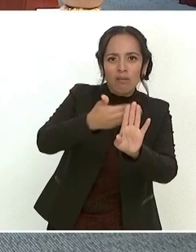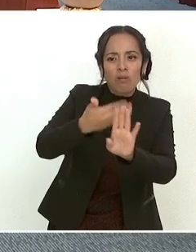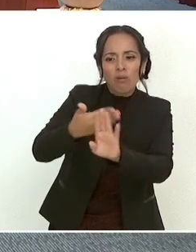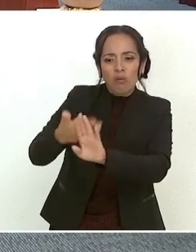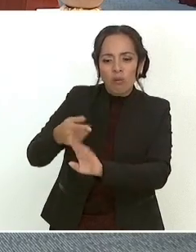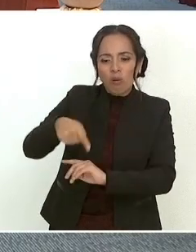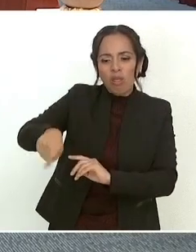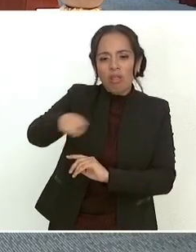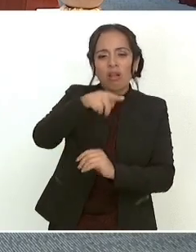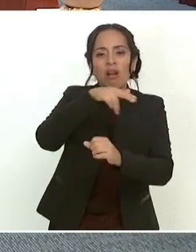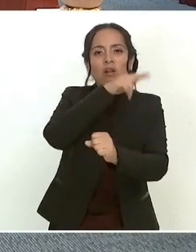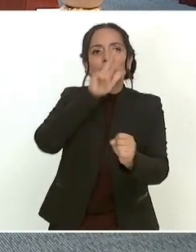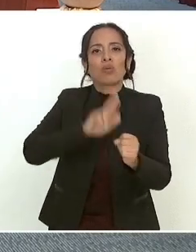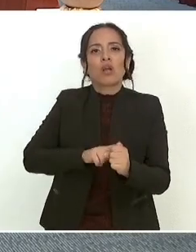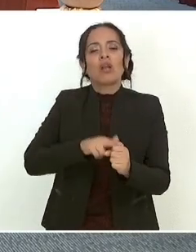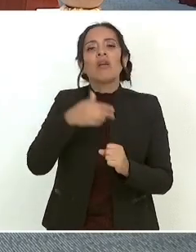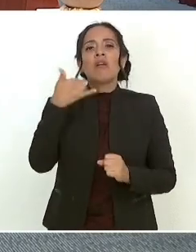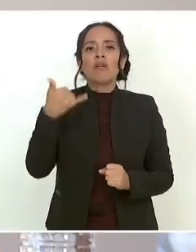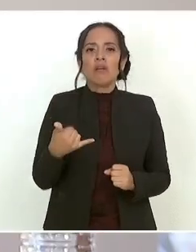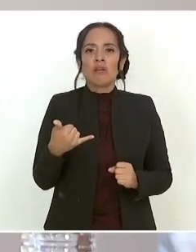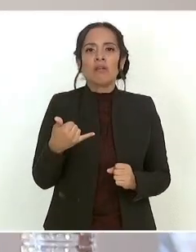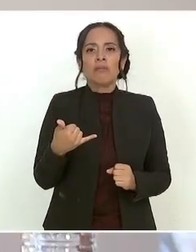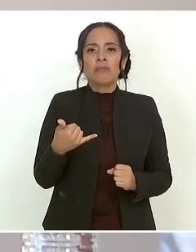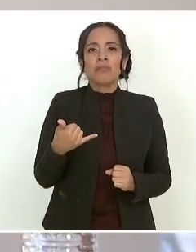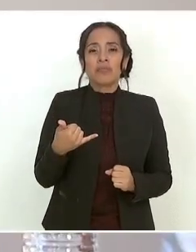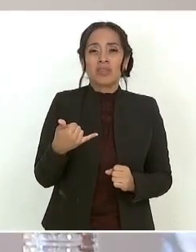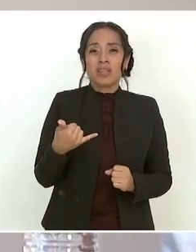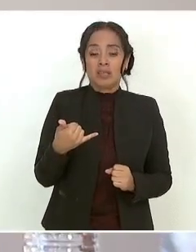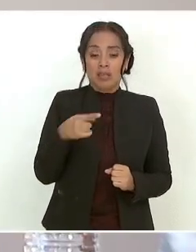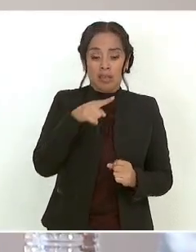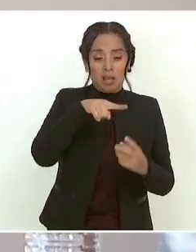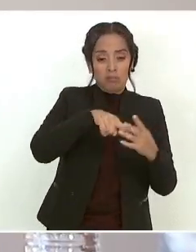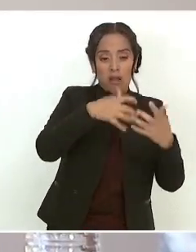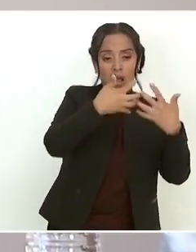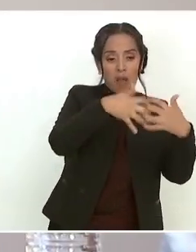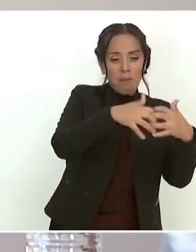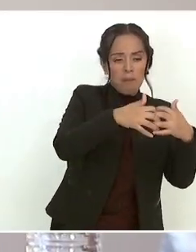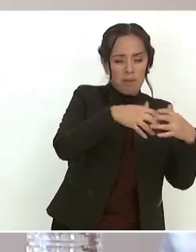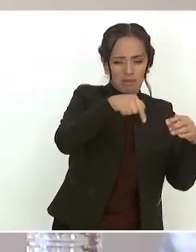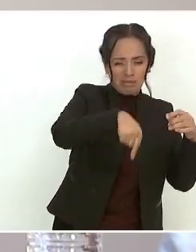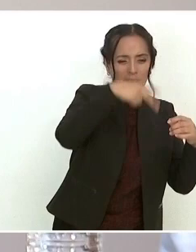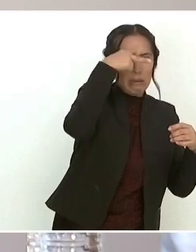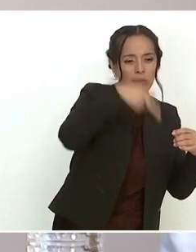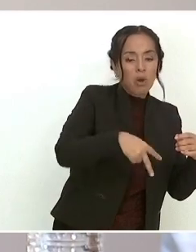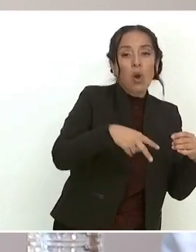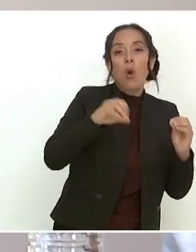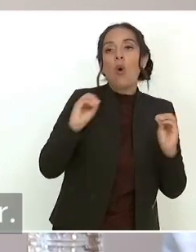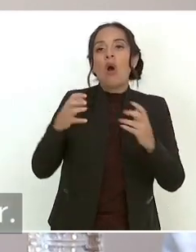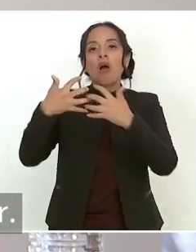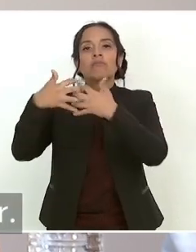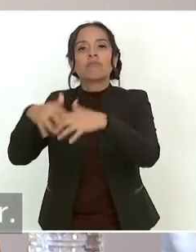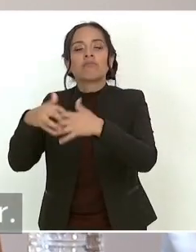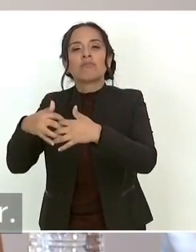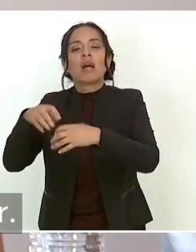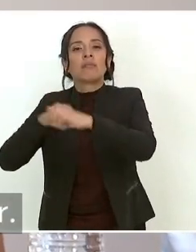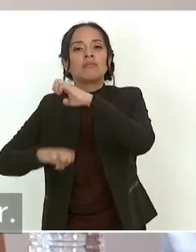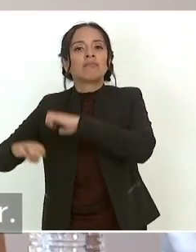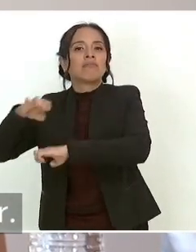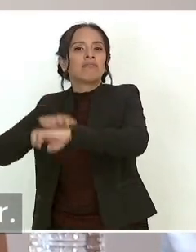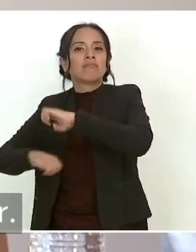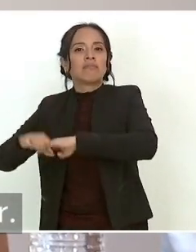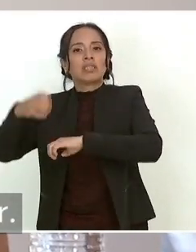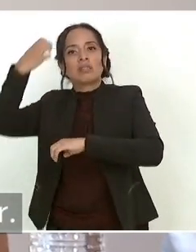ecológico y que tanto empresas nacionales como empresas extranjeras vinieron